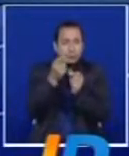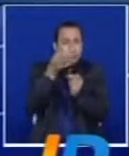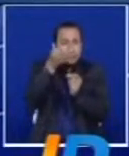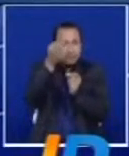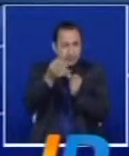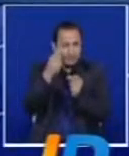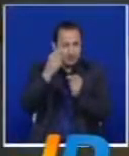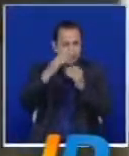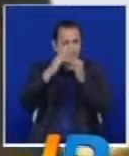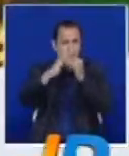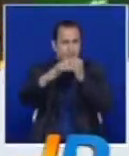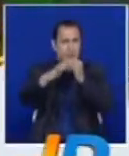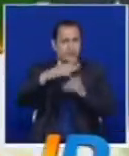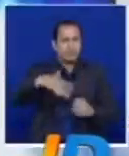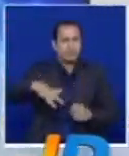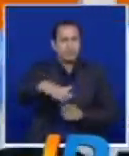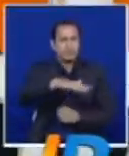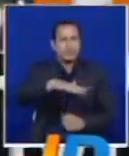Regional.